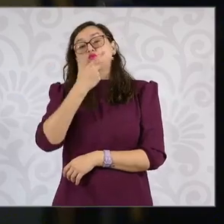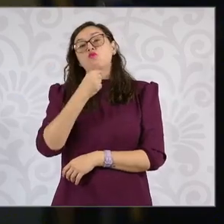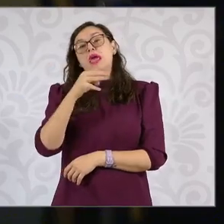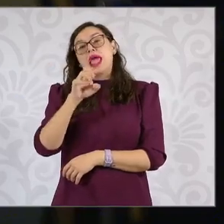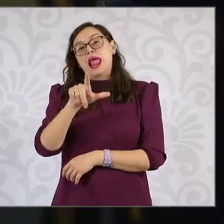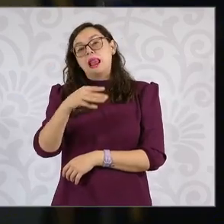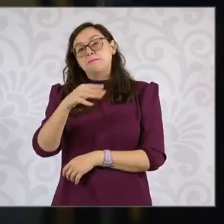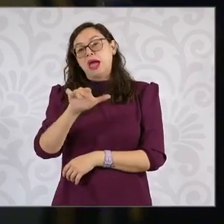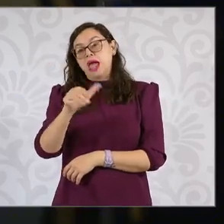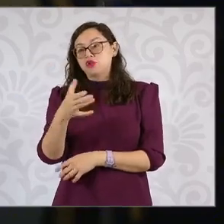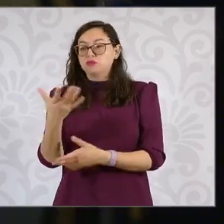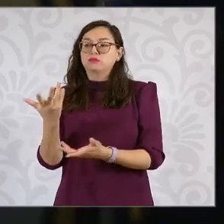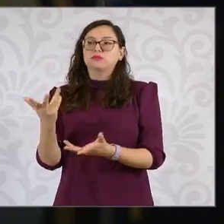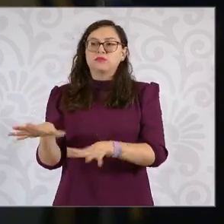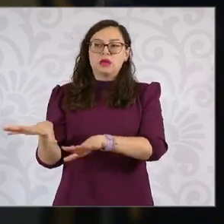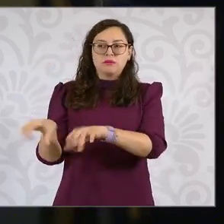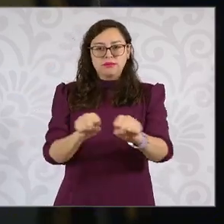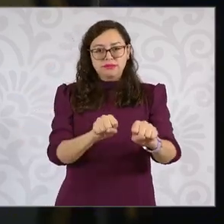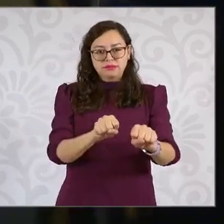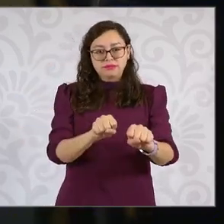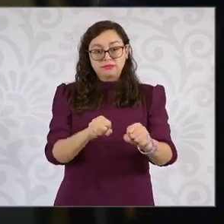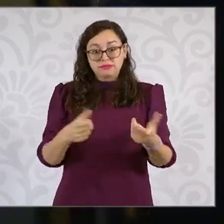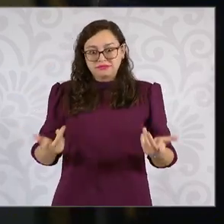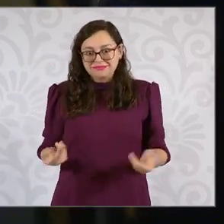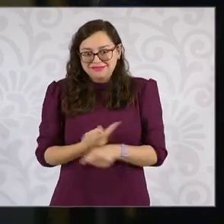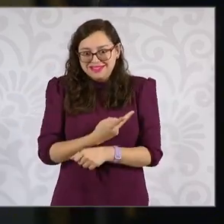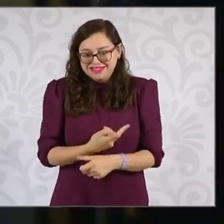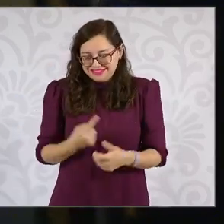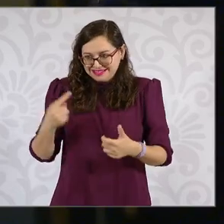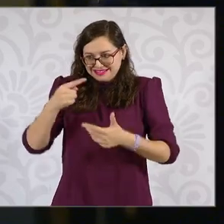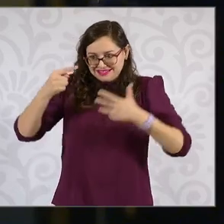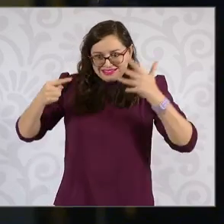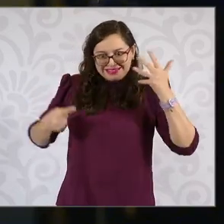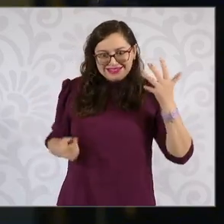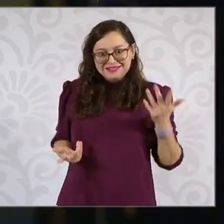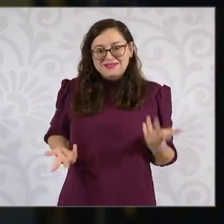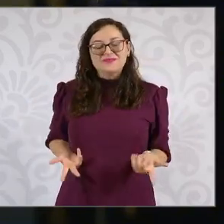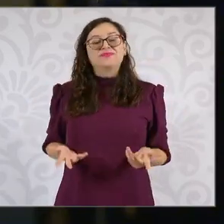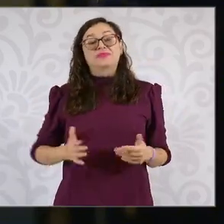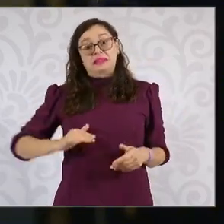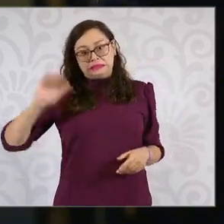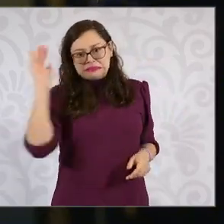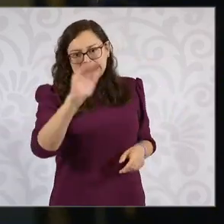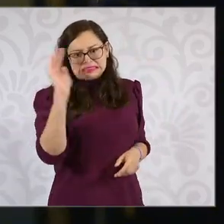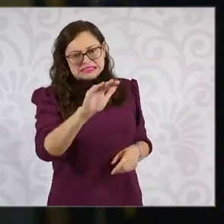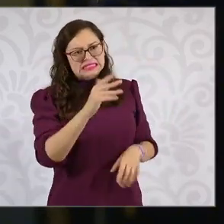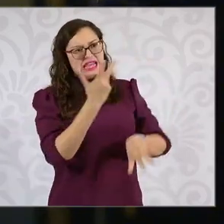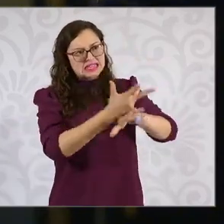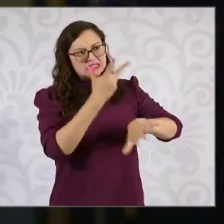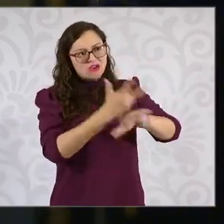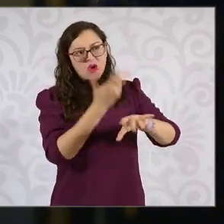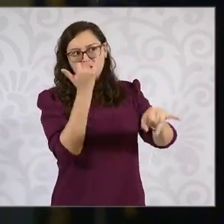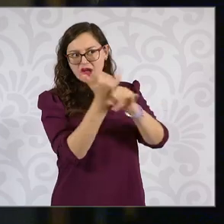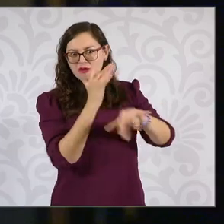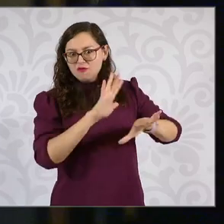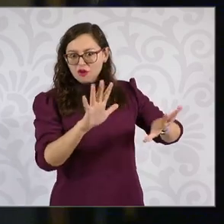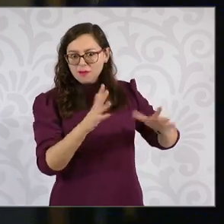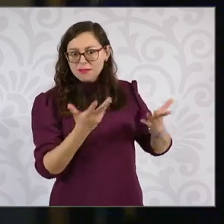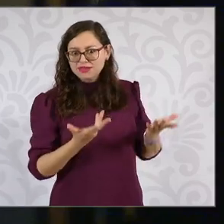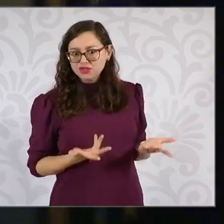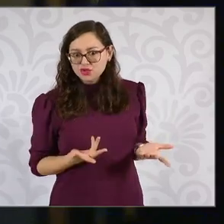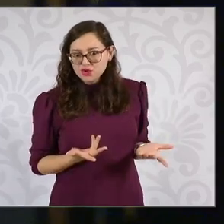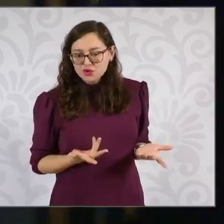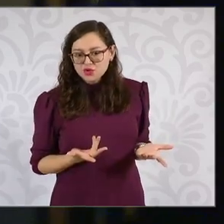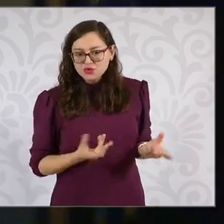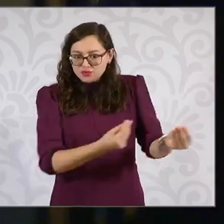Preguntarle, presidenta, si insistirá a Estados Unidos sobre el informe del caso y si se